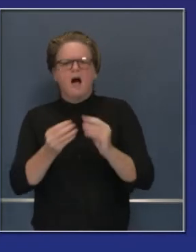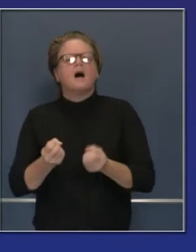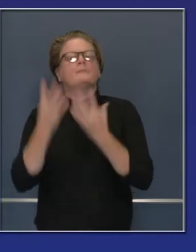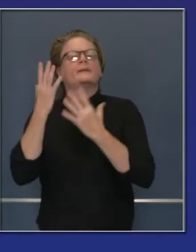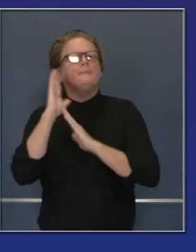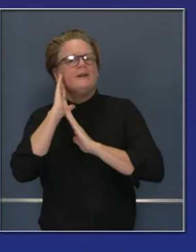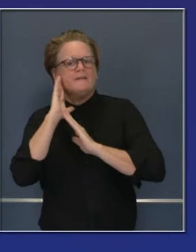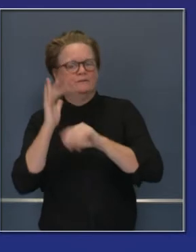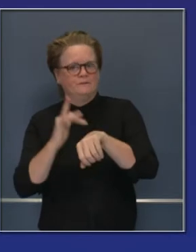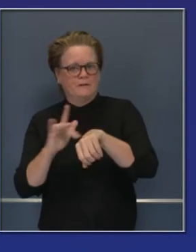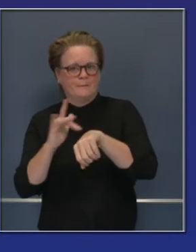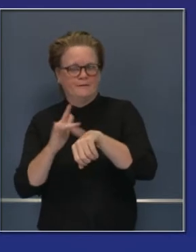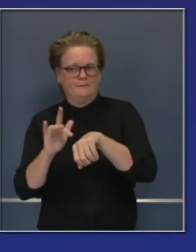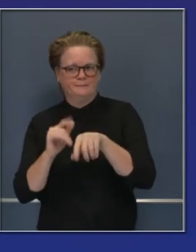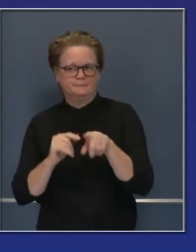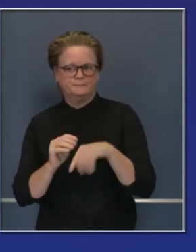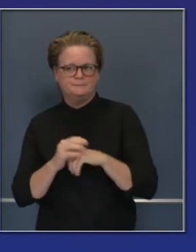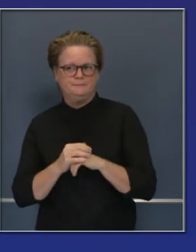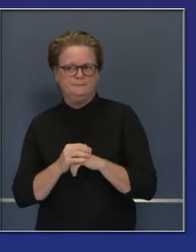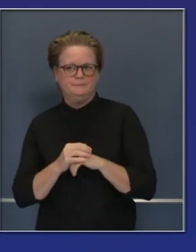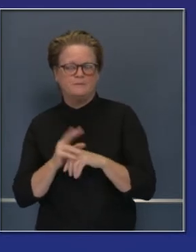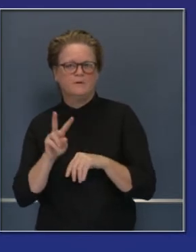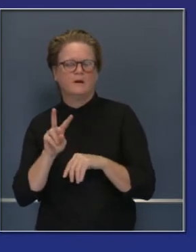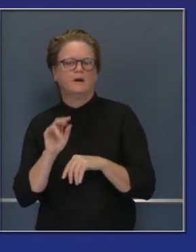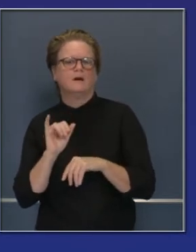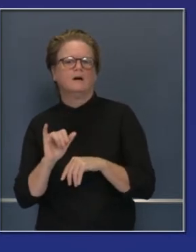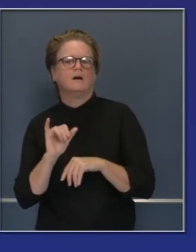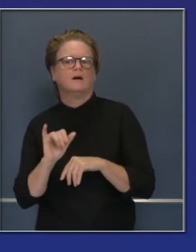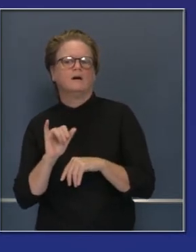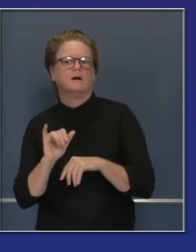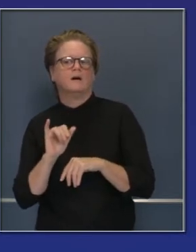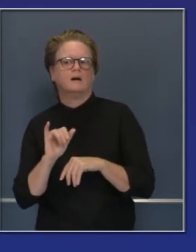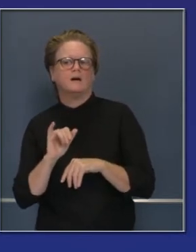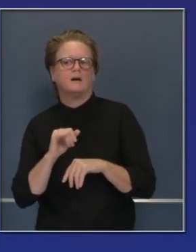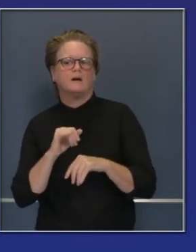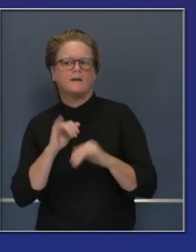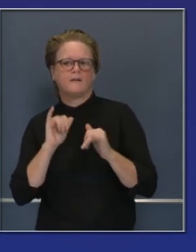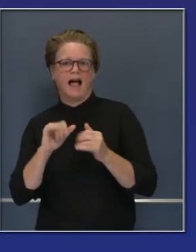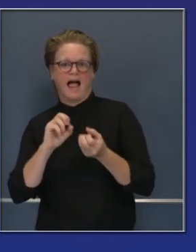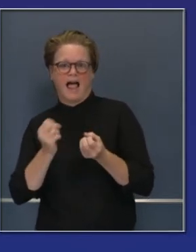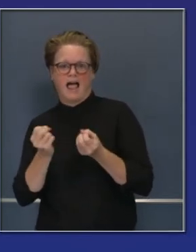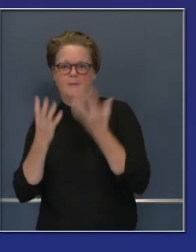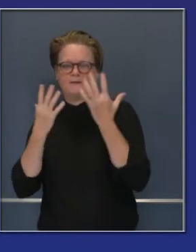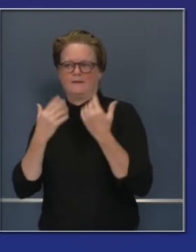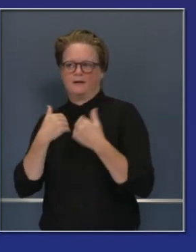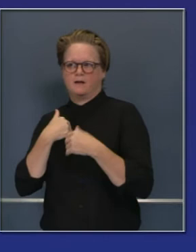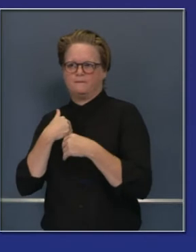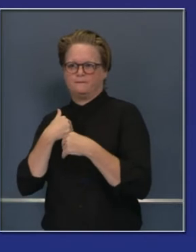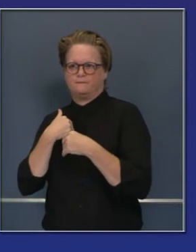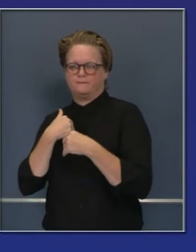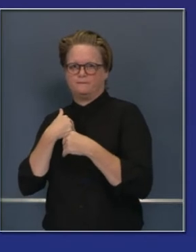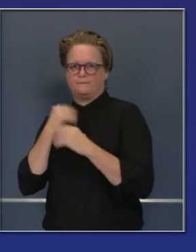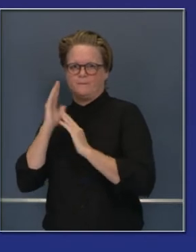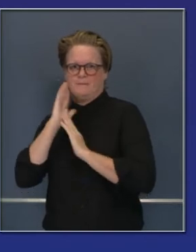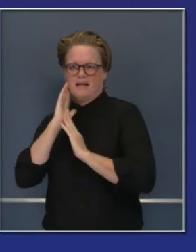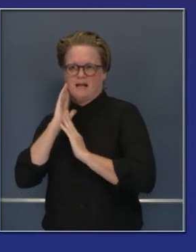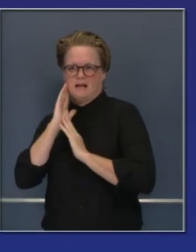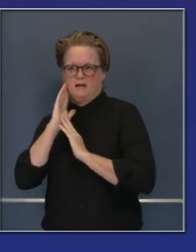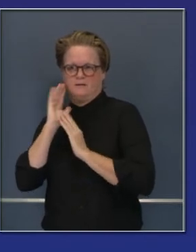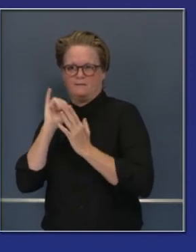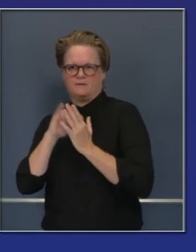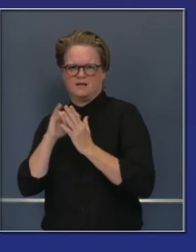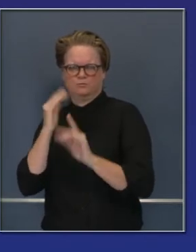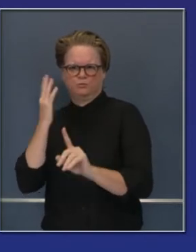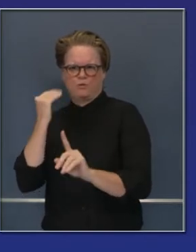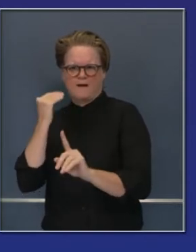Vea el total de la capacidad para calmar algunos nervios. El doctor Galli nos